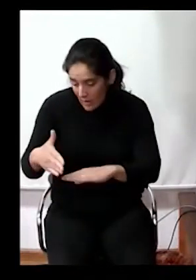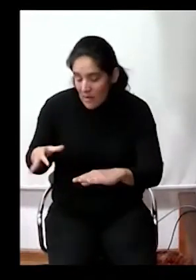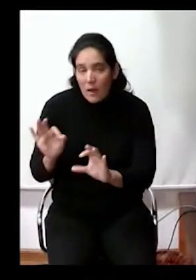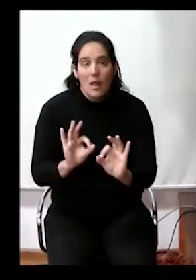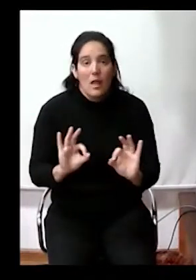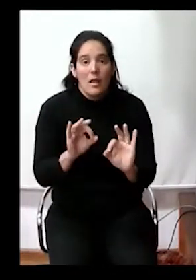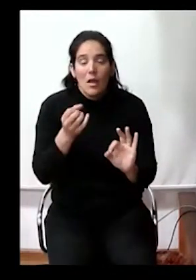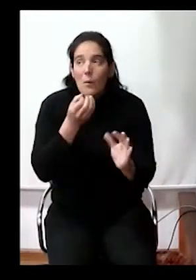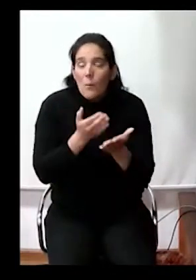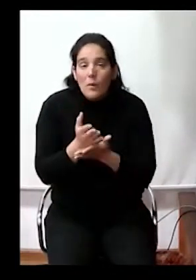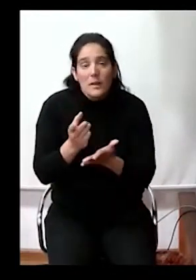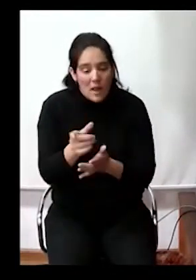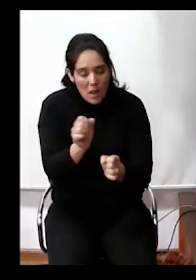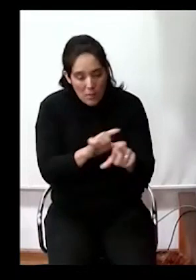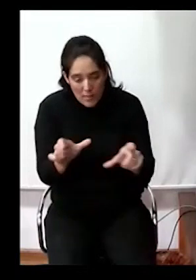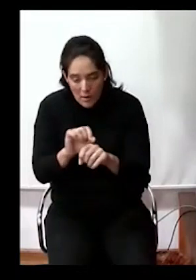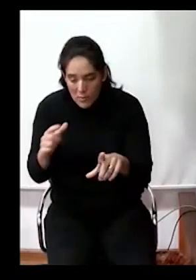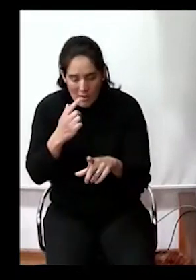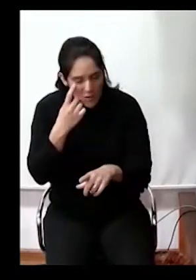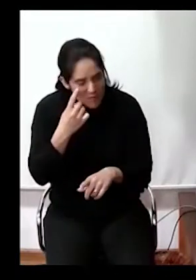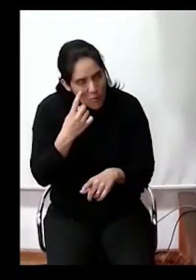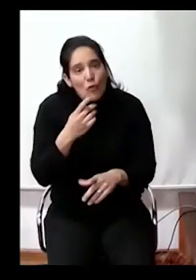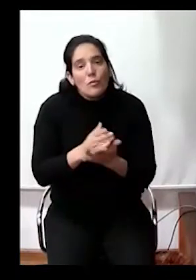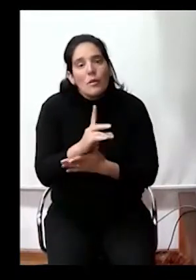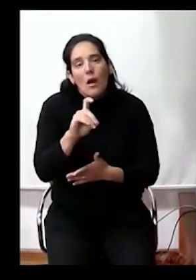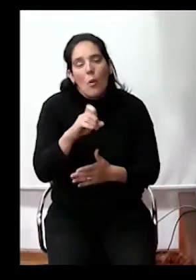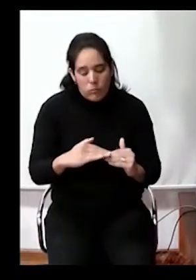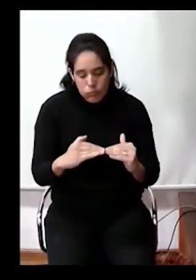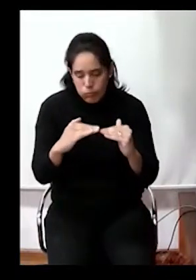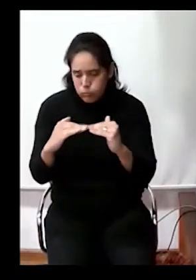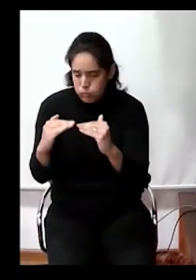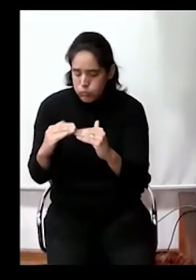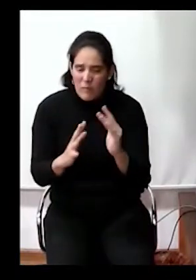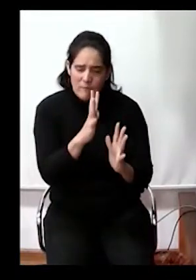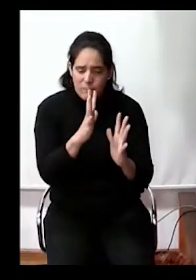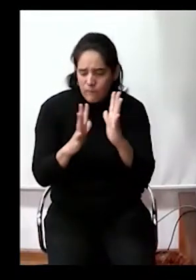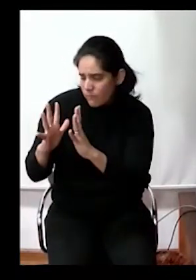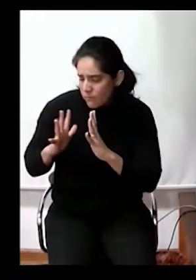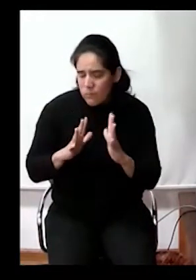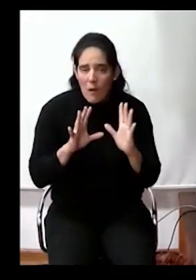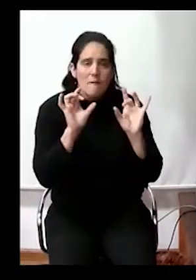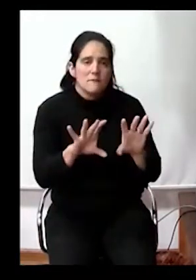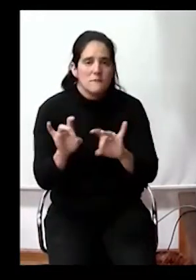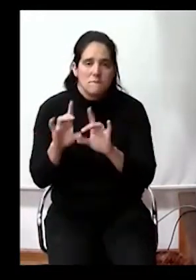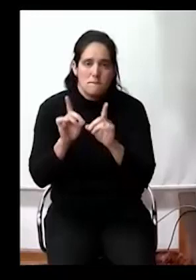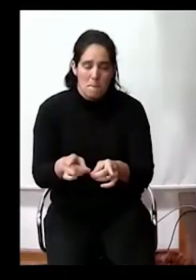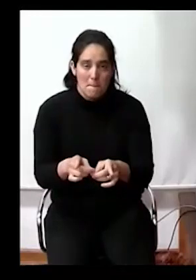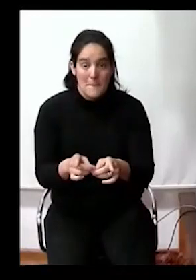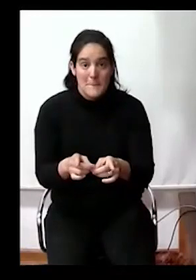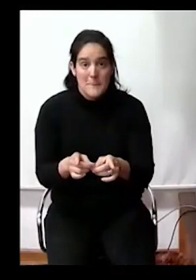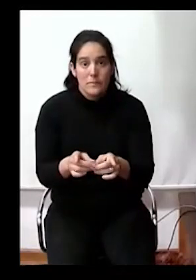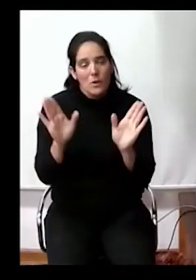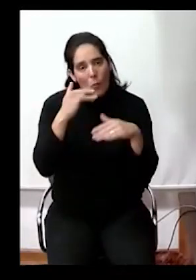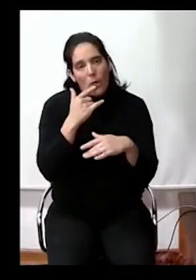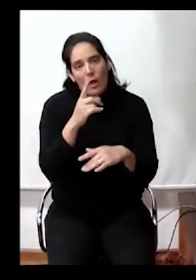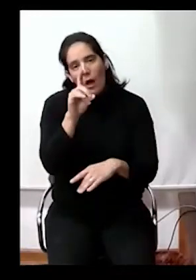ya que en estos hay siempre agua estancada, abundante vegetación y basura, lo que impide